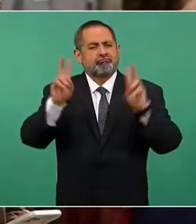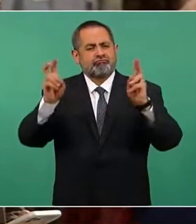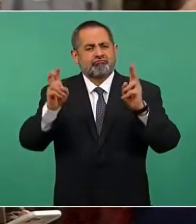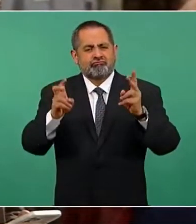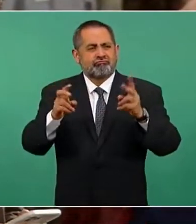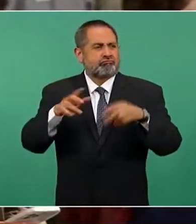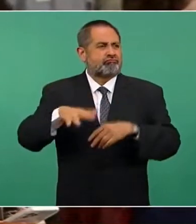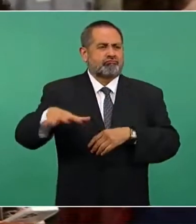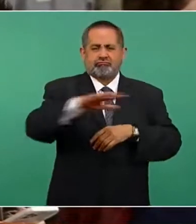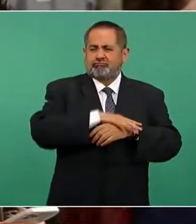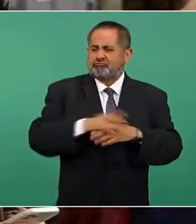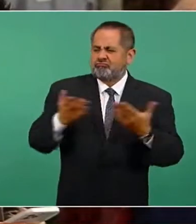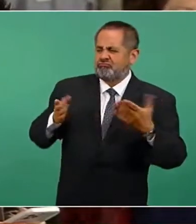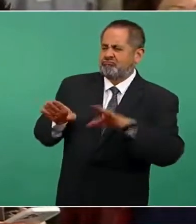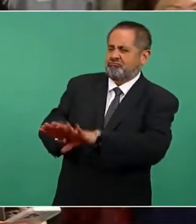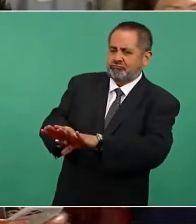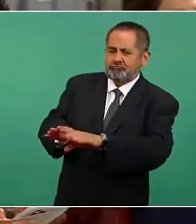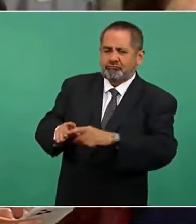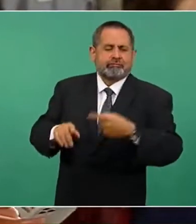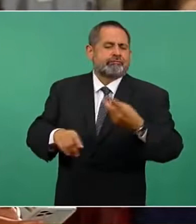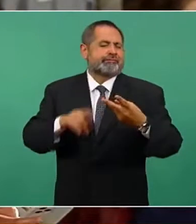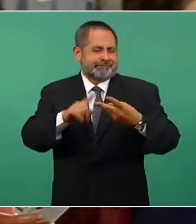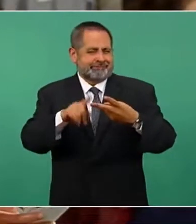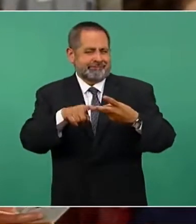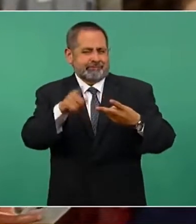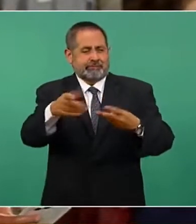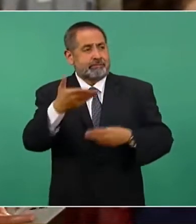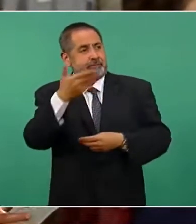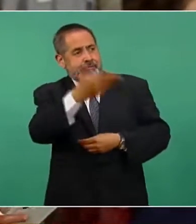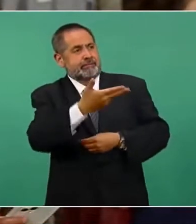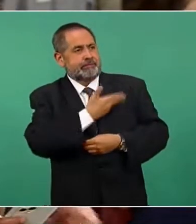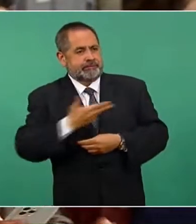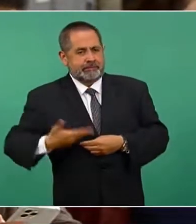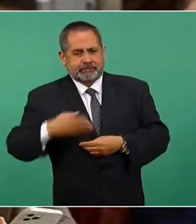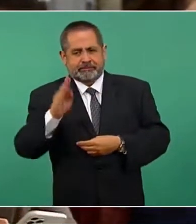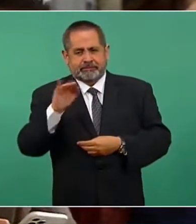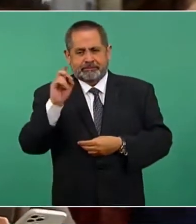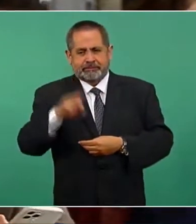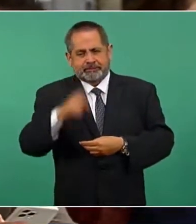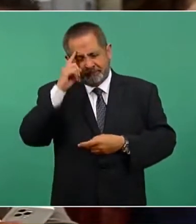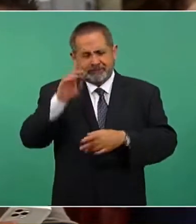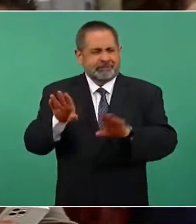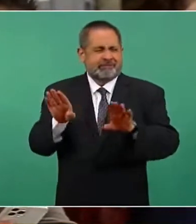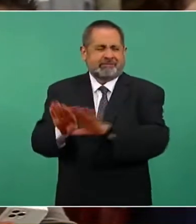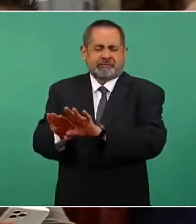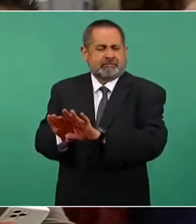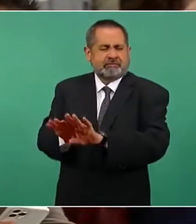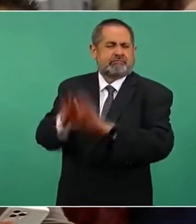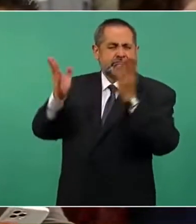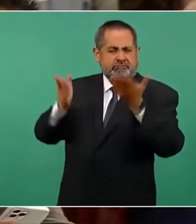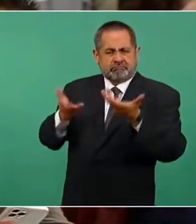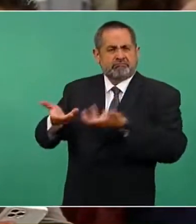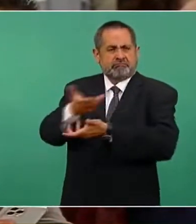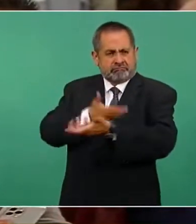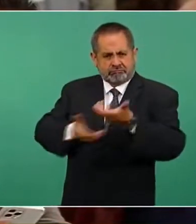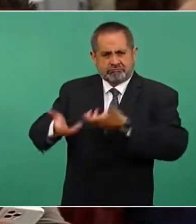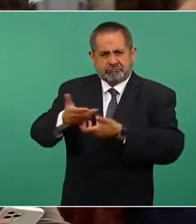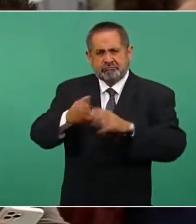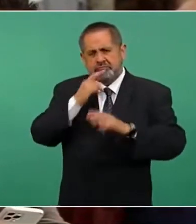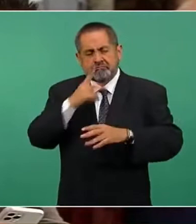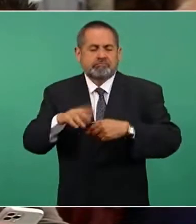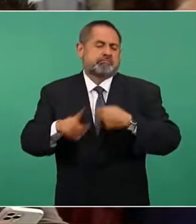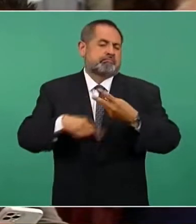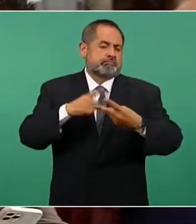petición al presidente Biden pues a que se retire este bloqueo económico en contra de Cuba bueno, luego viene la